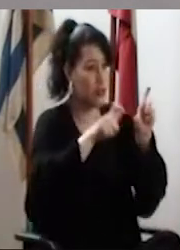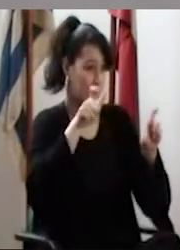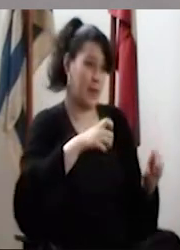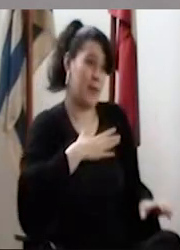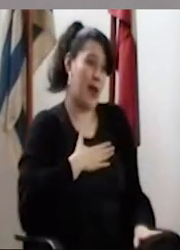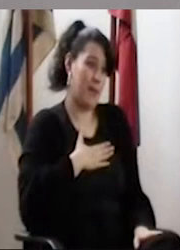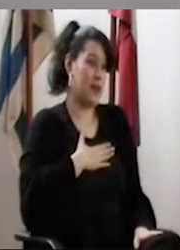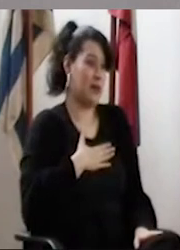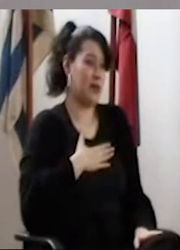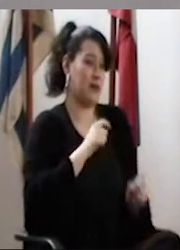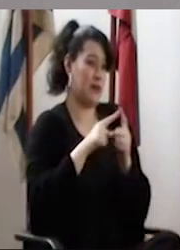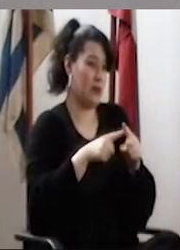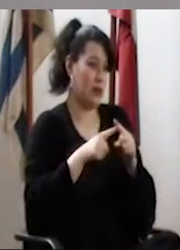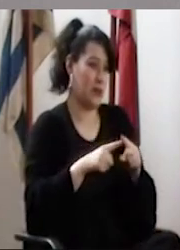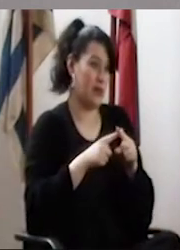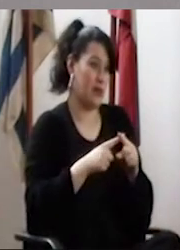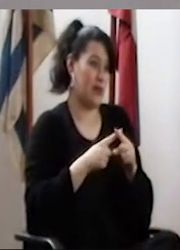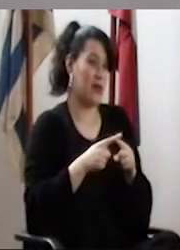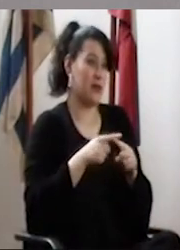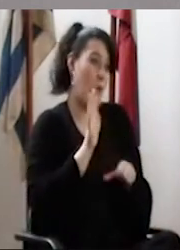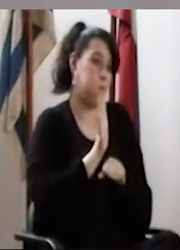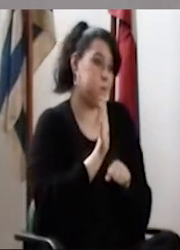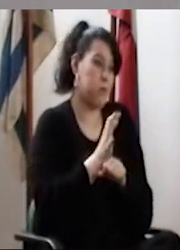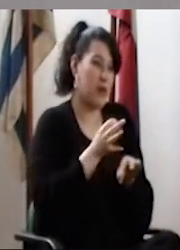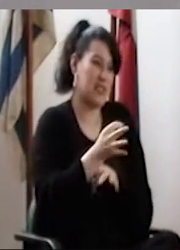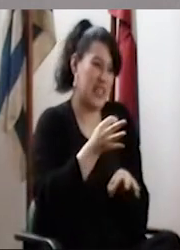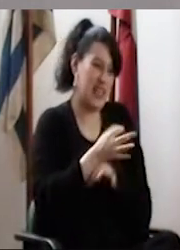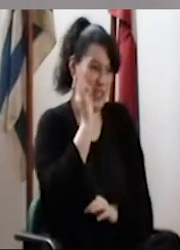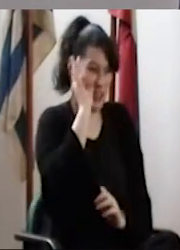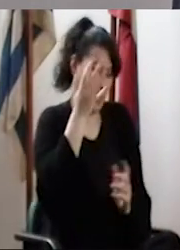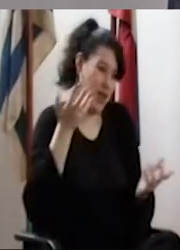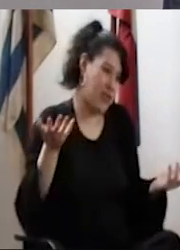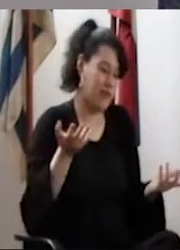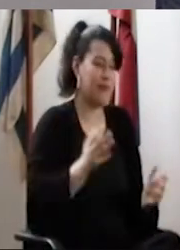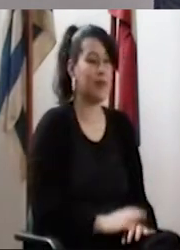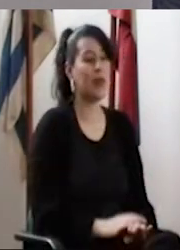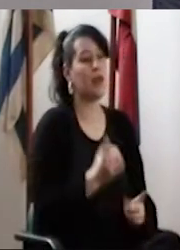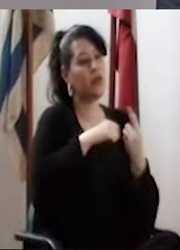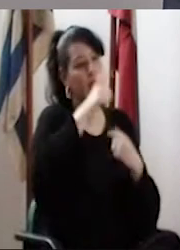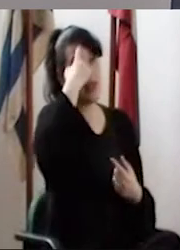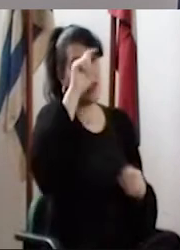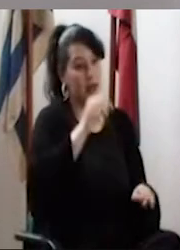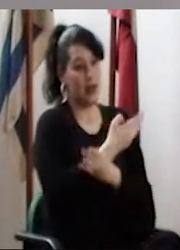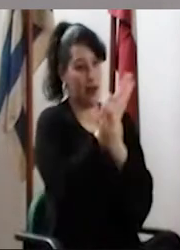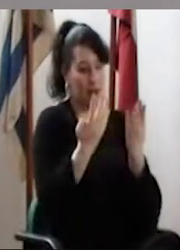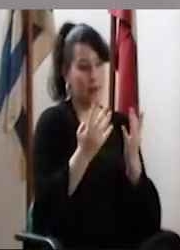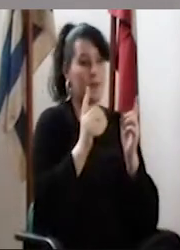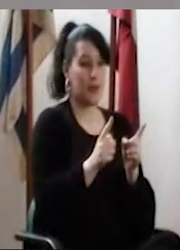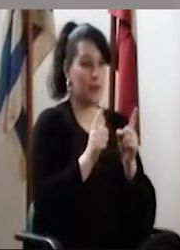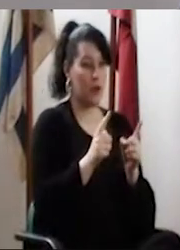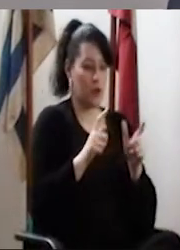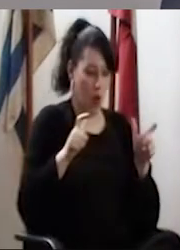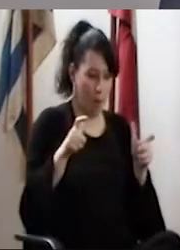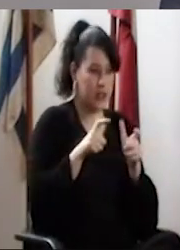a docentes, a mí me parece muy discutible que llamemos a eso enseñanza de grado, ¿está? Entonces, la idea